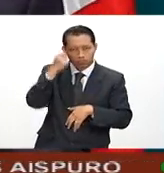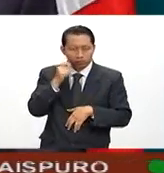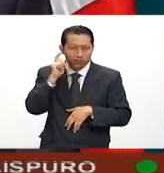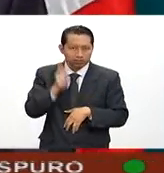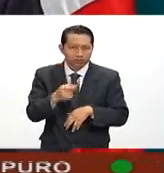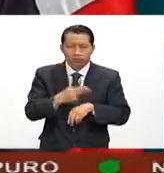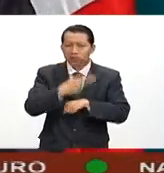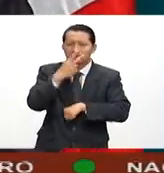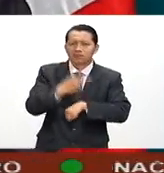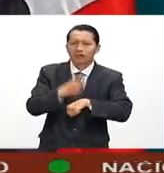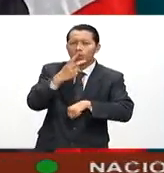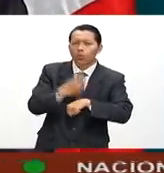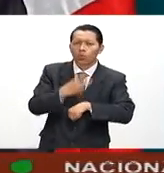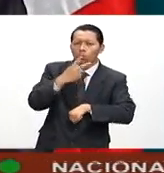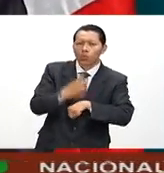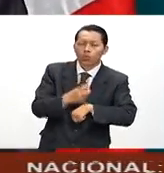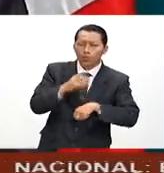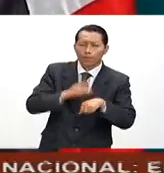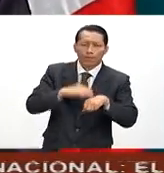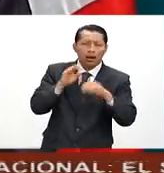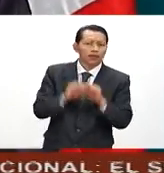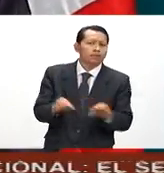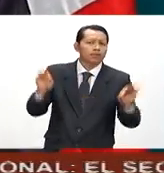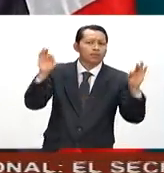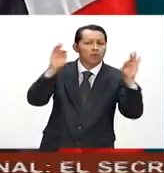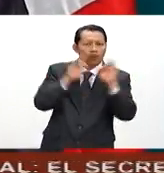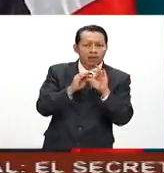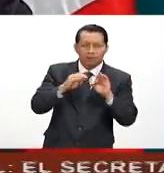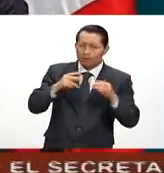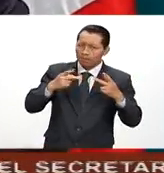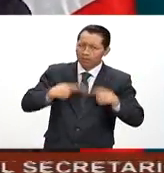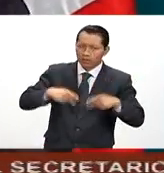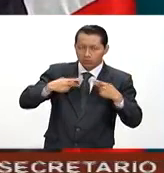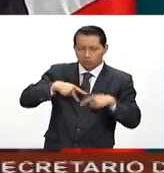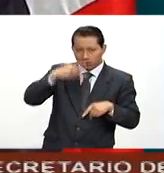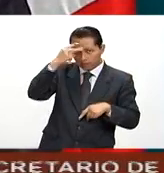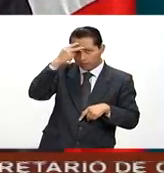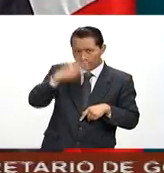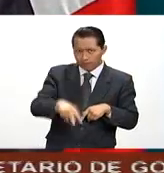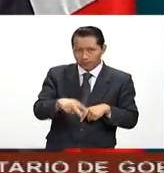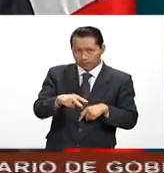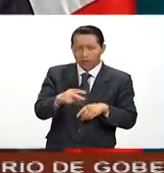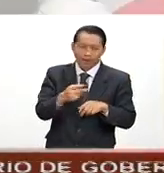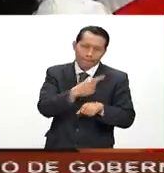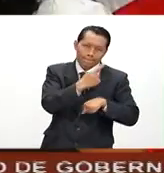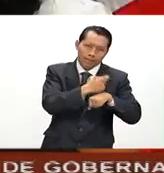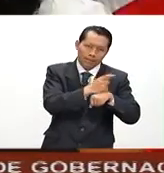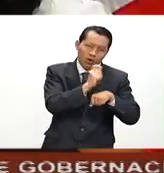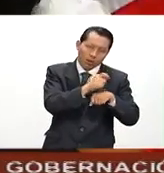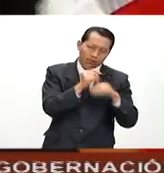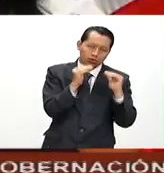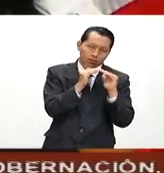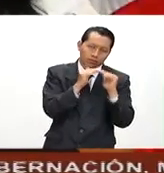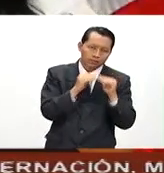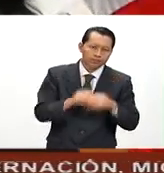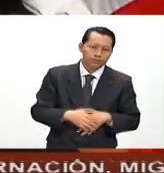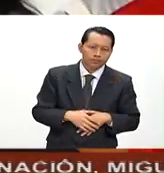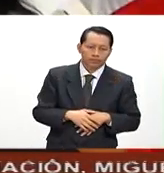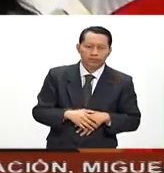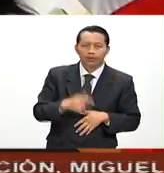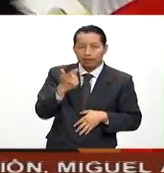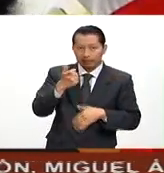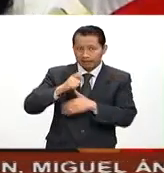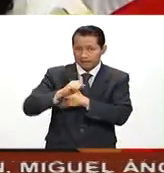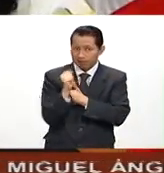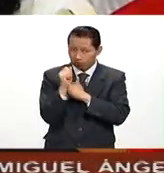segundo rubro más importante en el patrimonio de los mexicanos solo después de la vivienda. Ahorro es sinónimo de